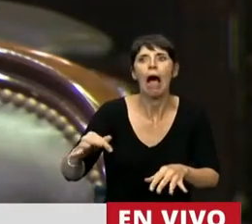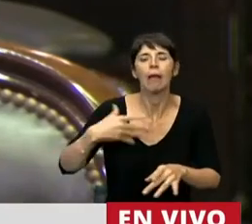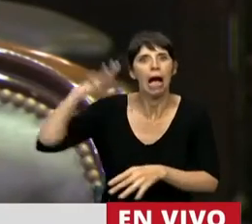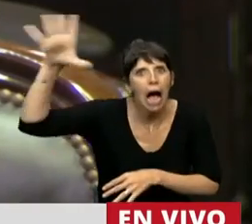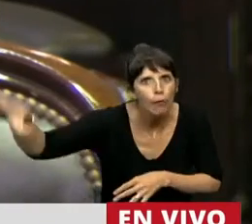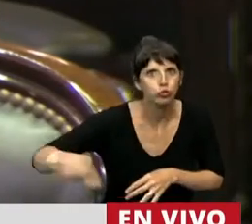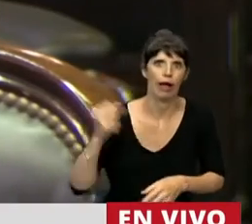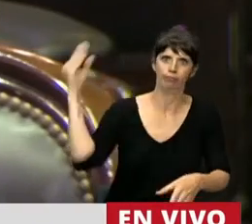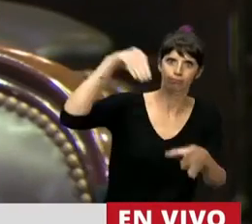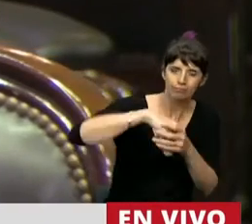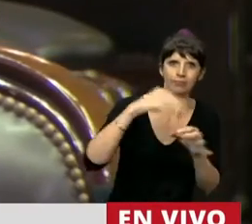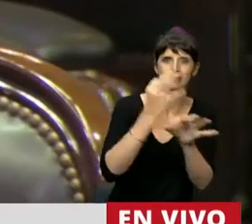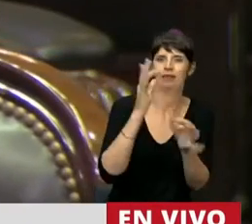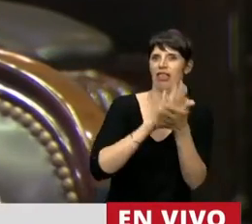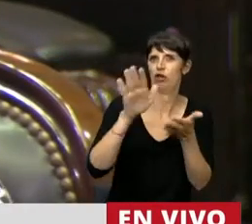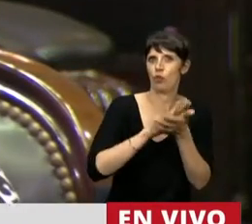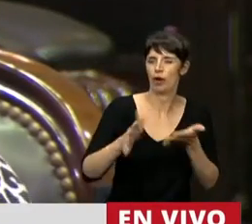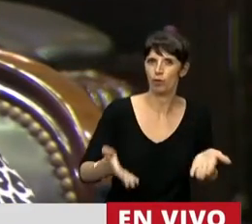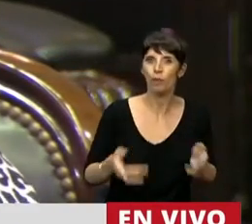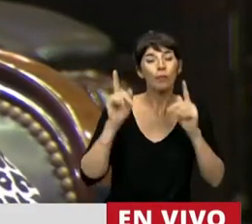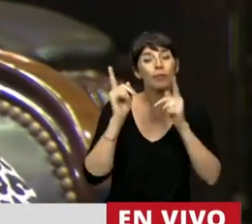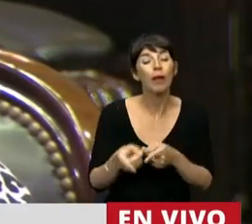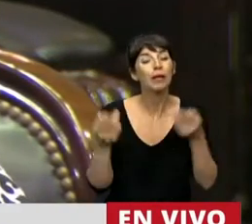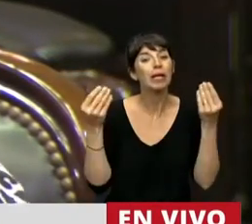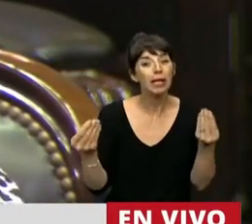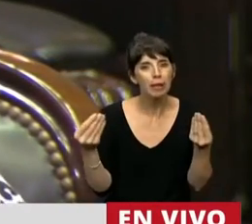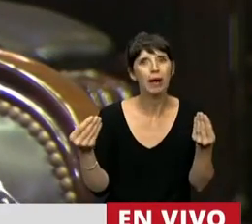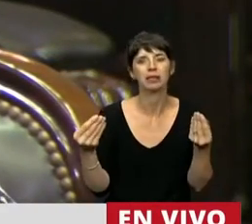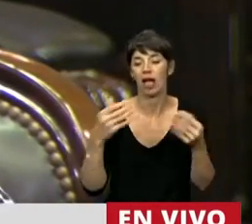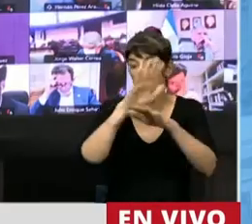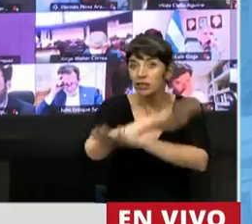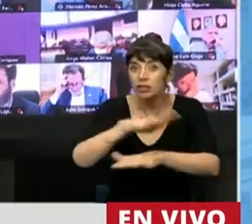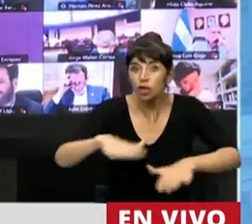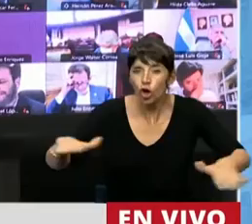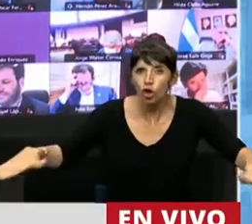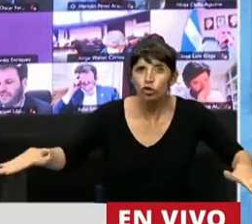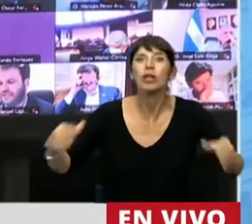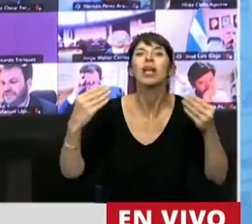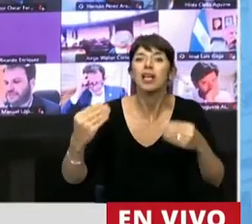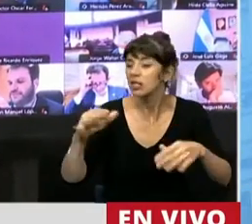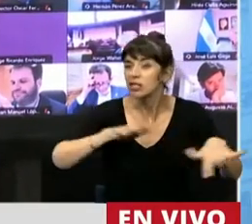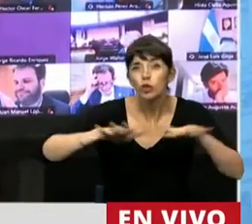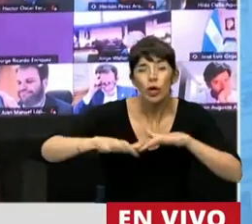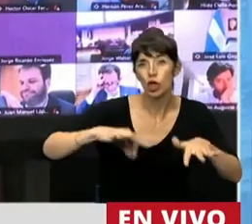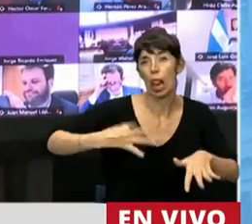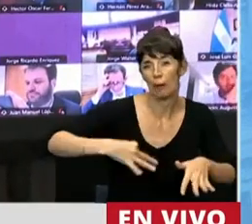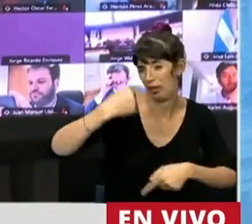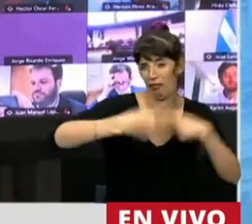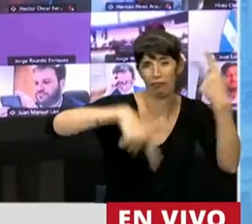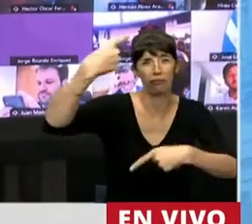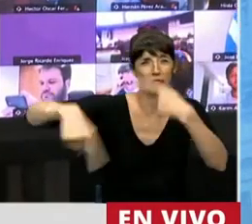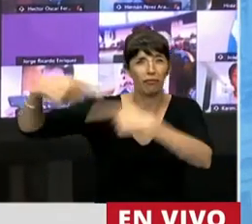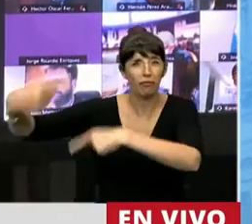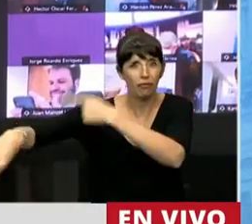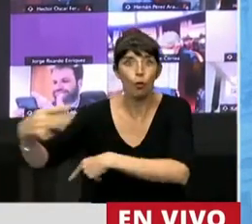También tenemos que contemplar el aspecto, los chicos van a llegar a las escuelas en distintas situaciones, en distintas situaciones